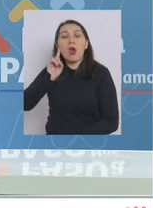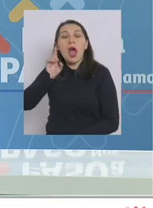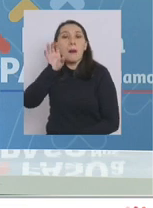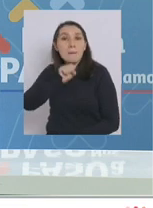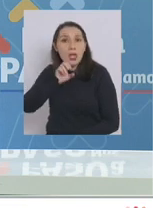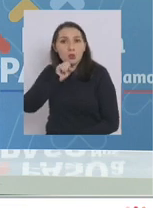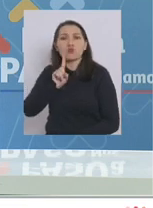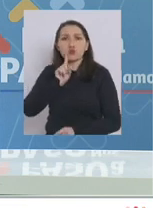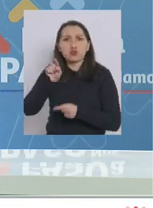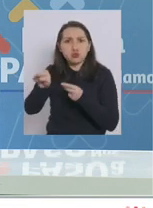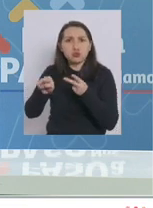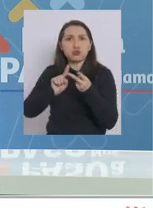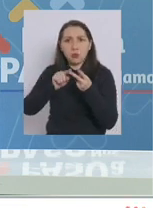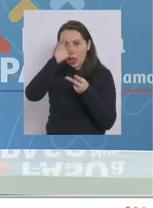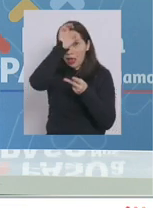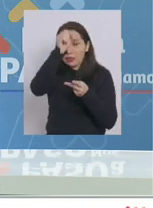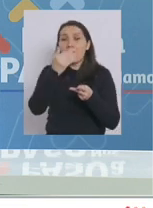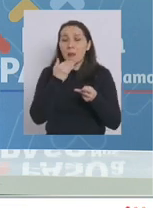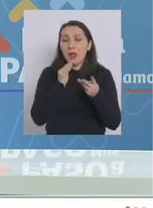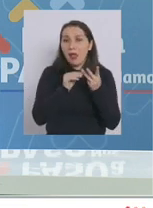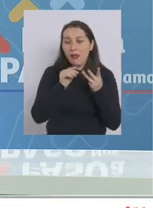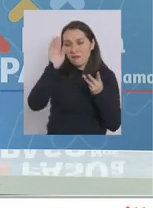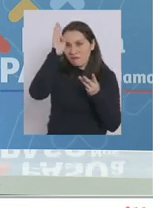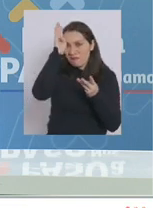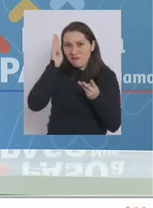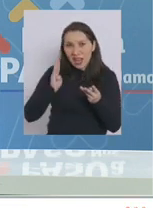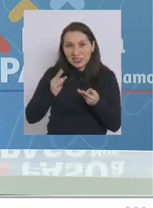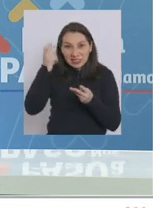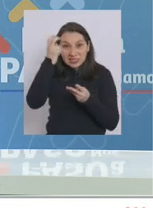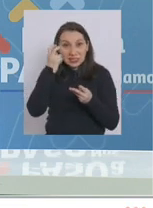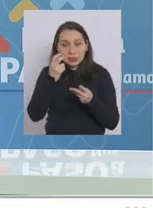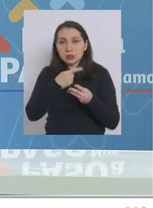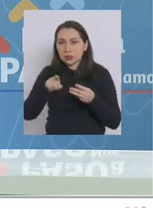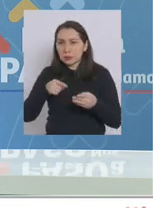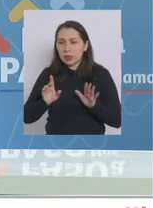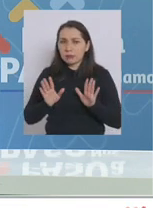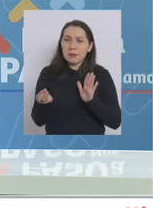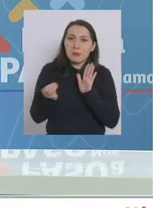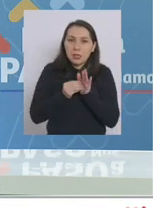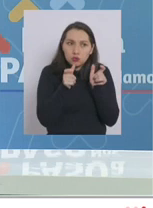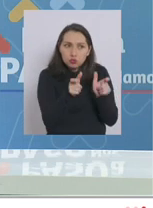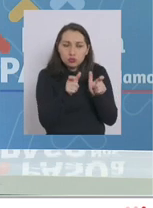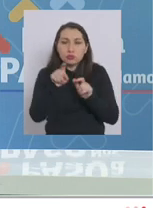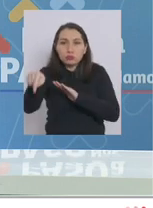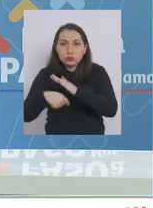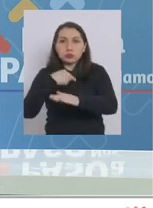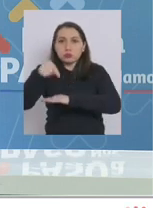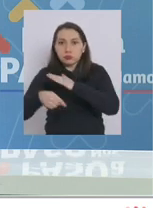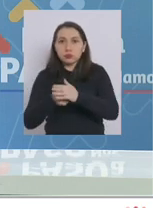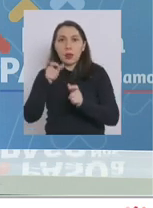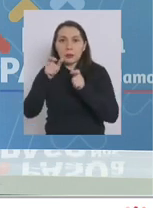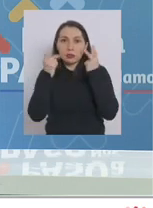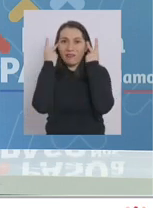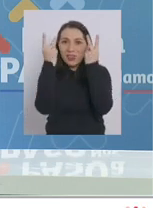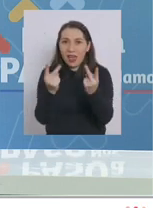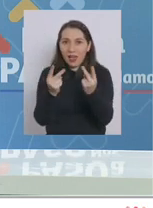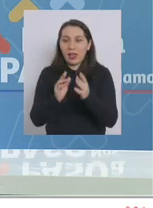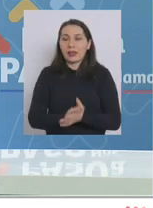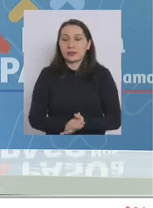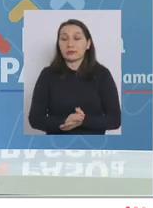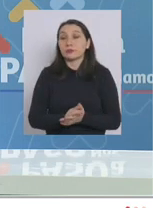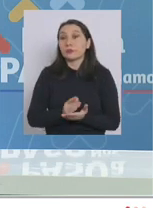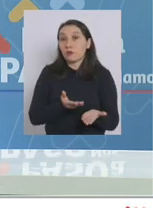estaba en Argentina y que también estaba en Brasil, por lo tanto desde hace varias semanas que se veía reforzando la vigilancia de viajeros. Voy a